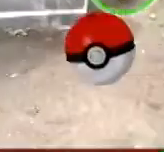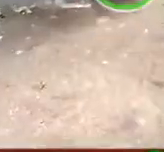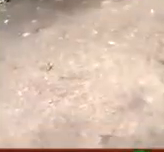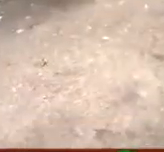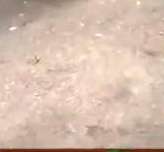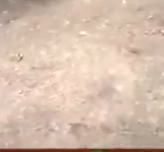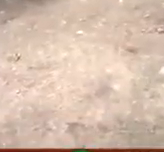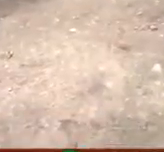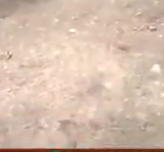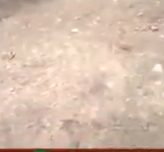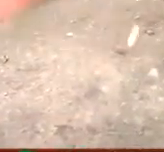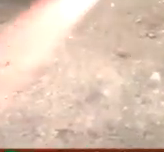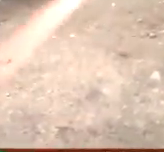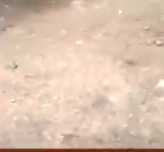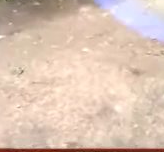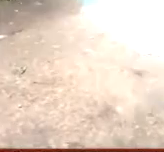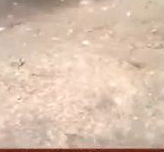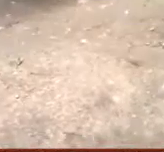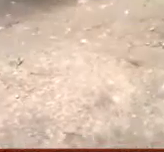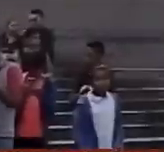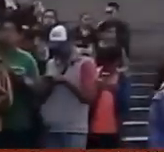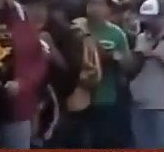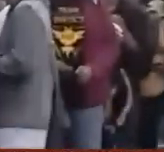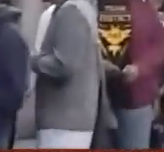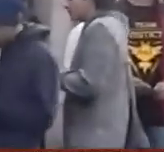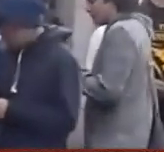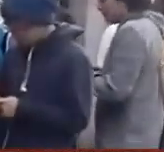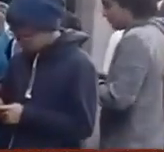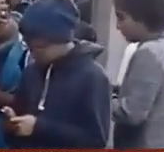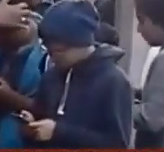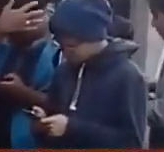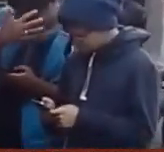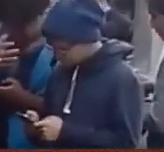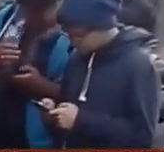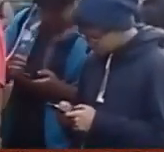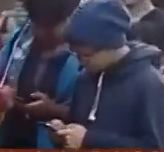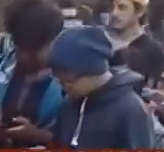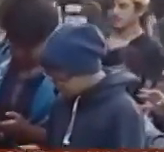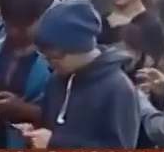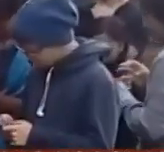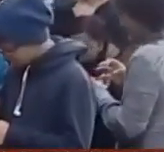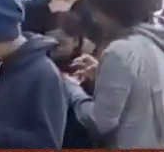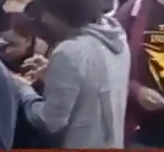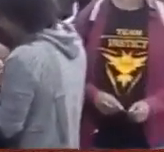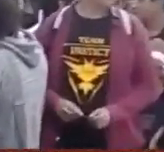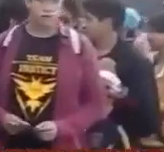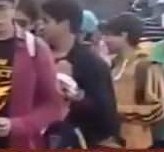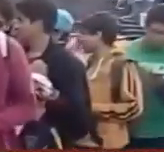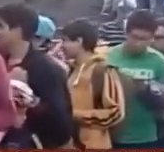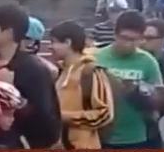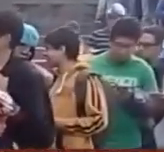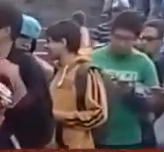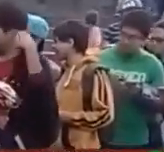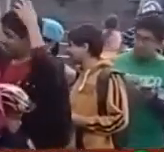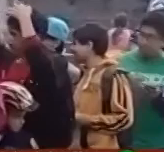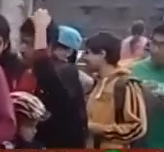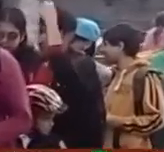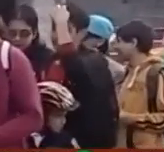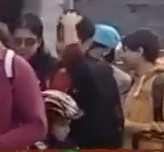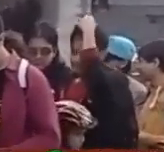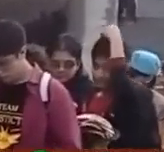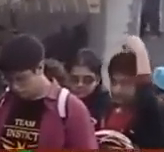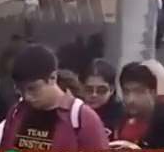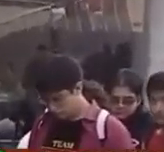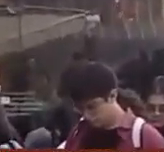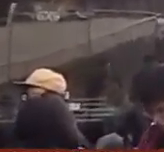ya en un deporte internacional? Y ese es Pokémon GO. Como les comenté la semana pasada, este domingo se llevaron a